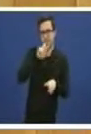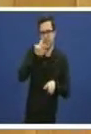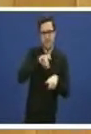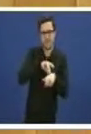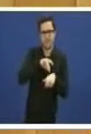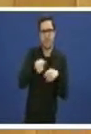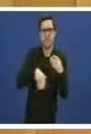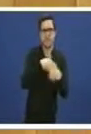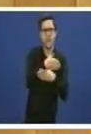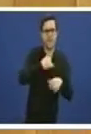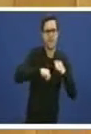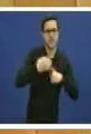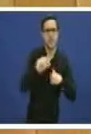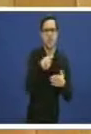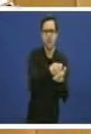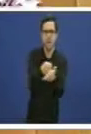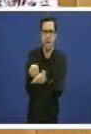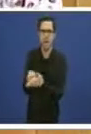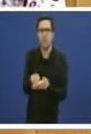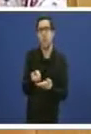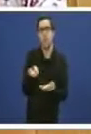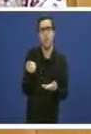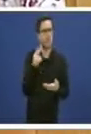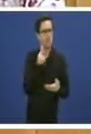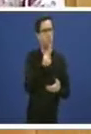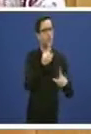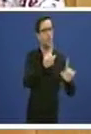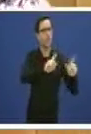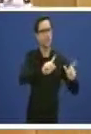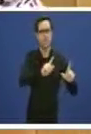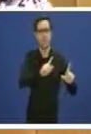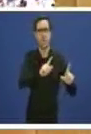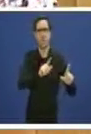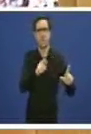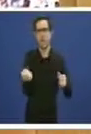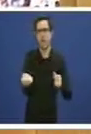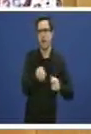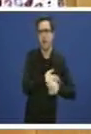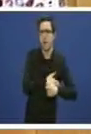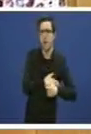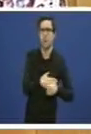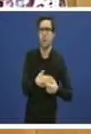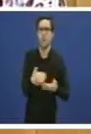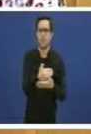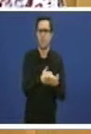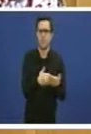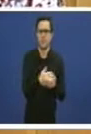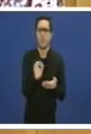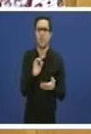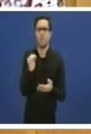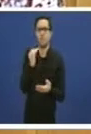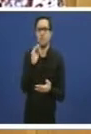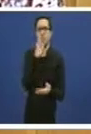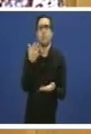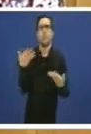parlamentaria non son os medios de comunicación cale o aforro e cale o motivo de que teñan vostedes previsto machacar